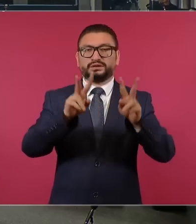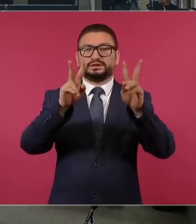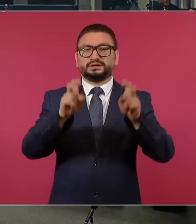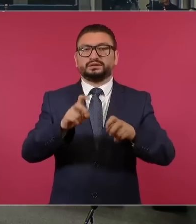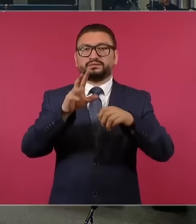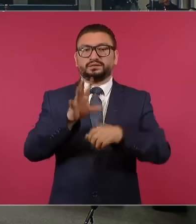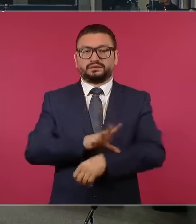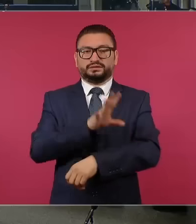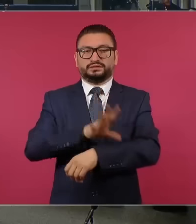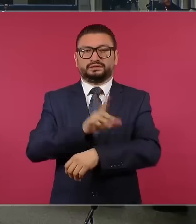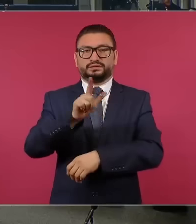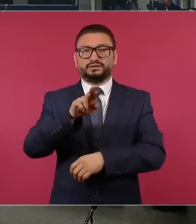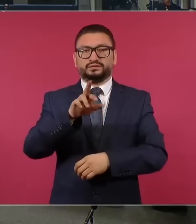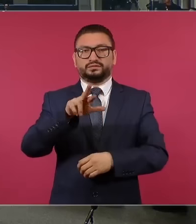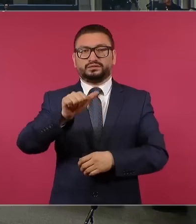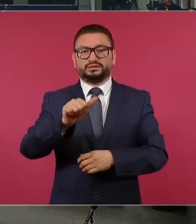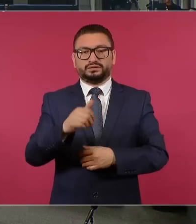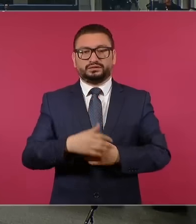eléctrica, Laura,